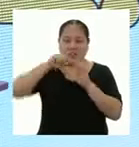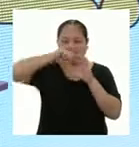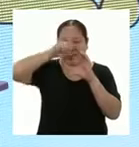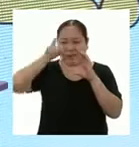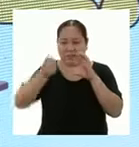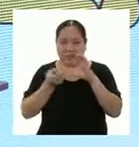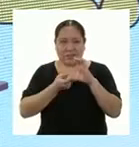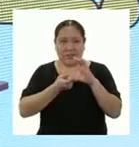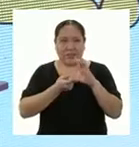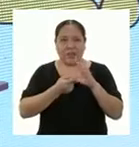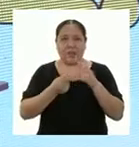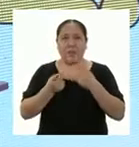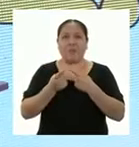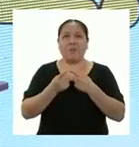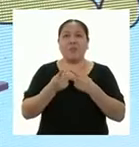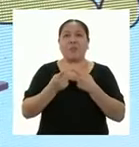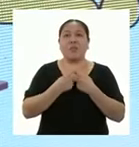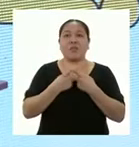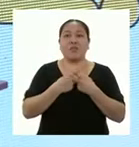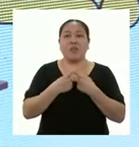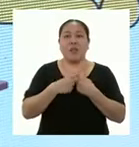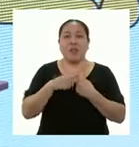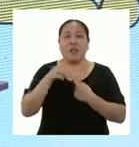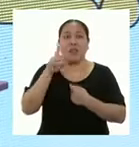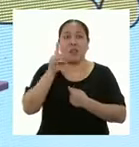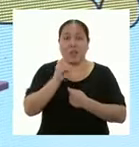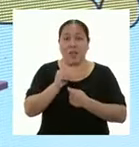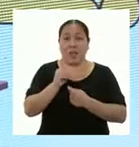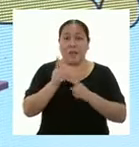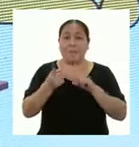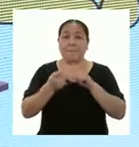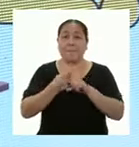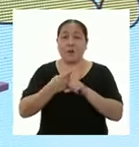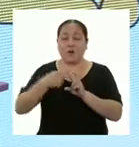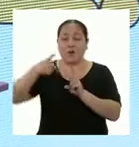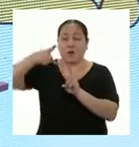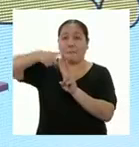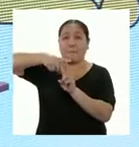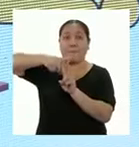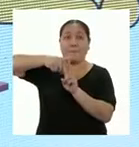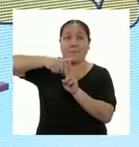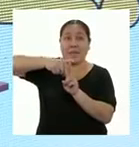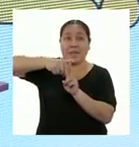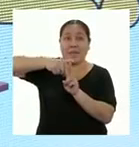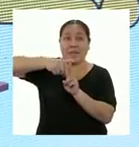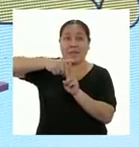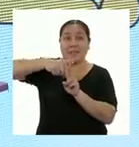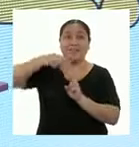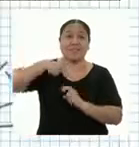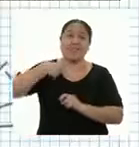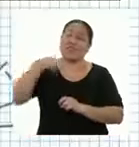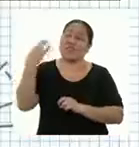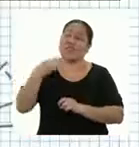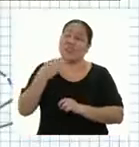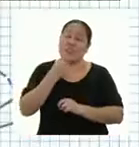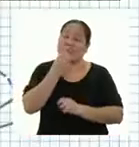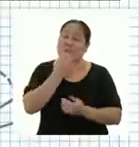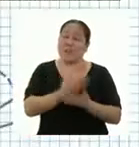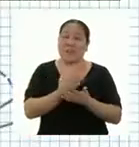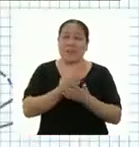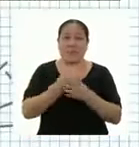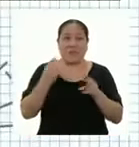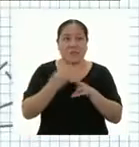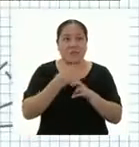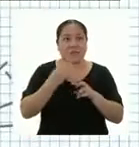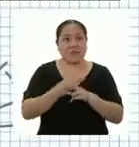circunferencia multiplicando el diámetro por el valor de pi. Para que vean que siempre fui muy buena en matemáticas. ¿Y recuerdas